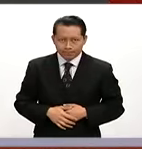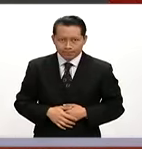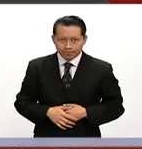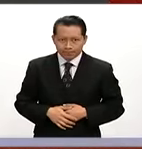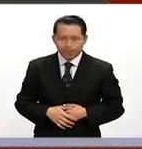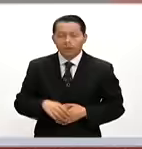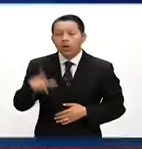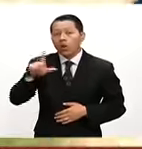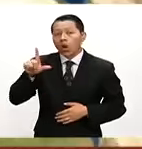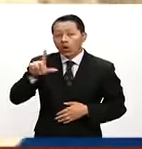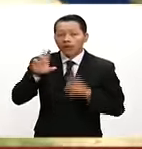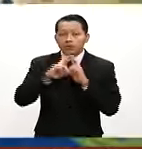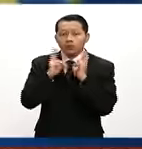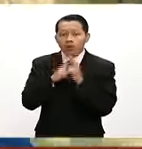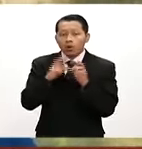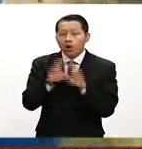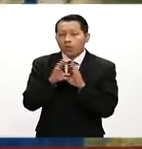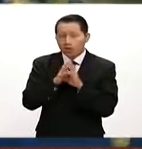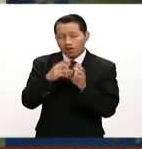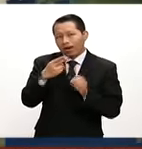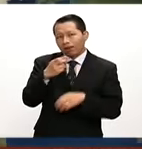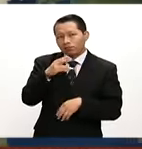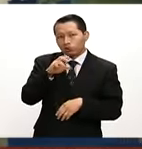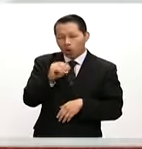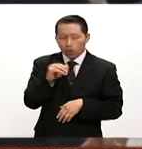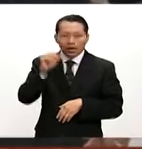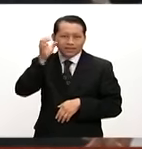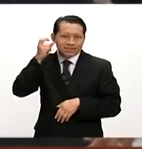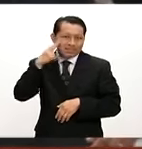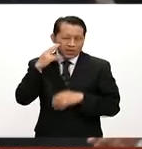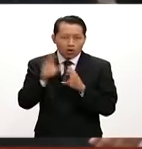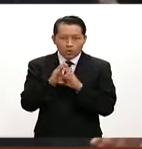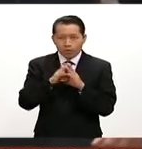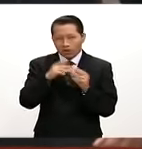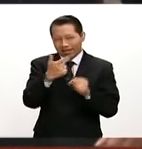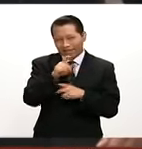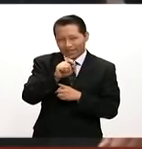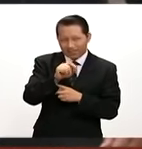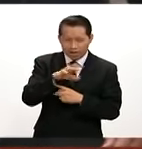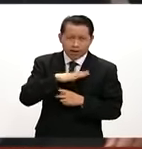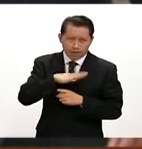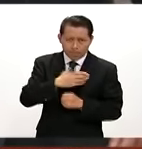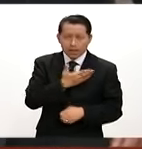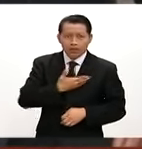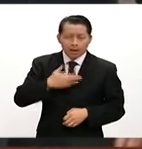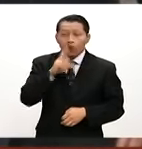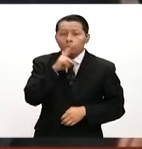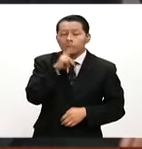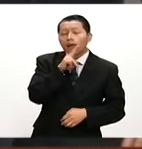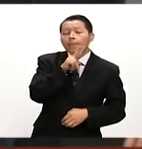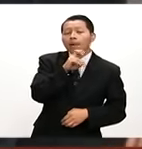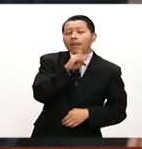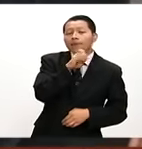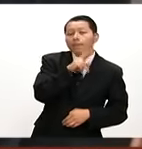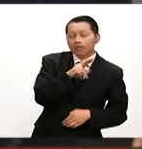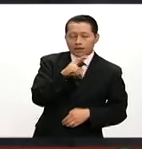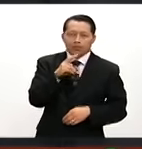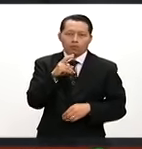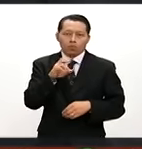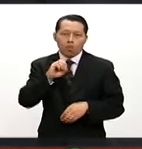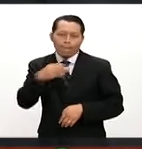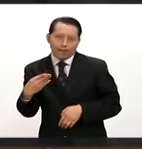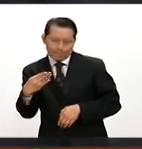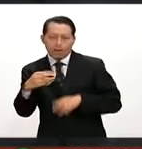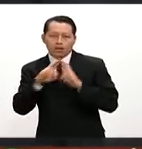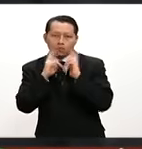Esta luna se reunieron ahí en Hanzhou, en China, al término de la cumbre del G20, los presidentes de Rusia, Vladimir Putin y Barack Obama.